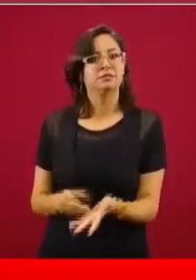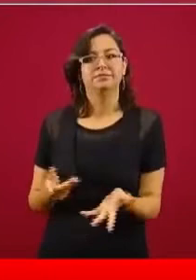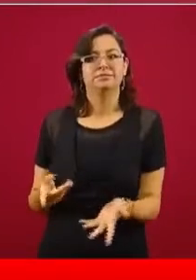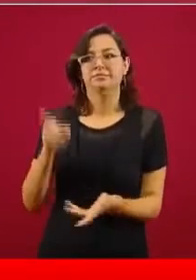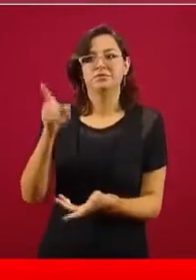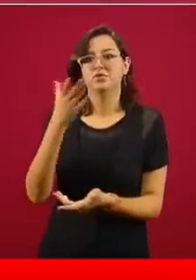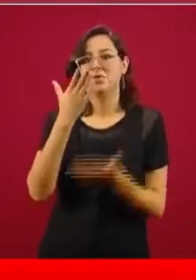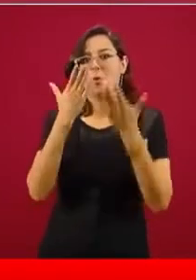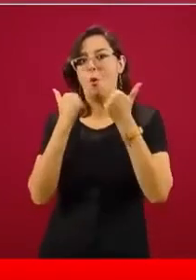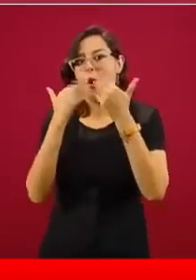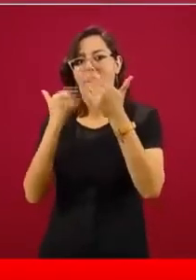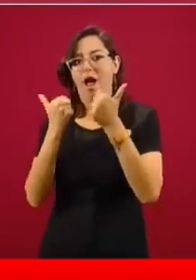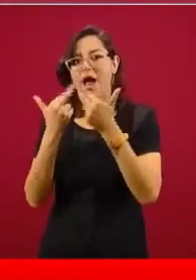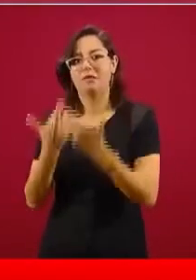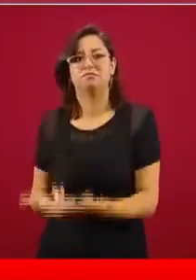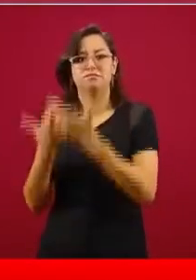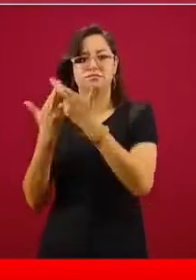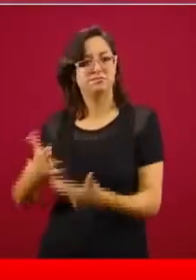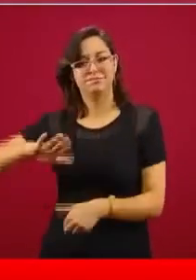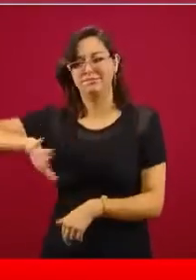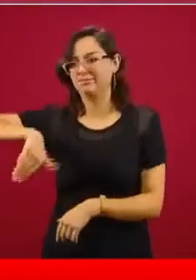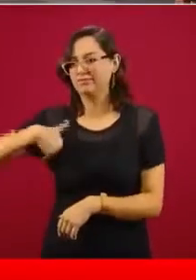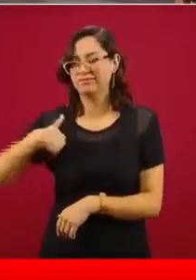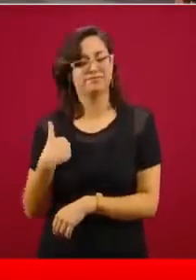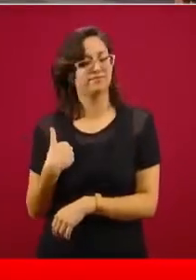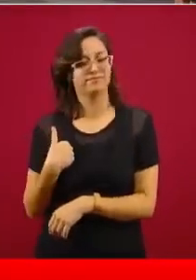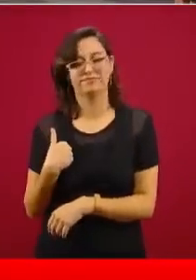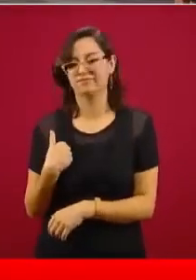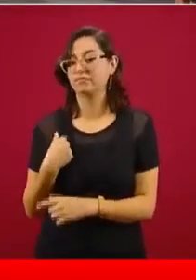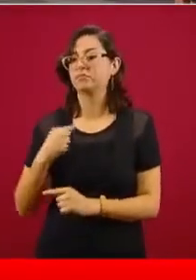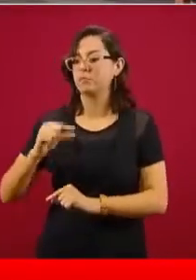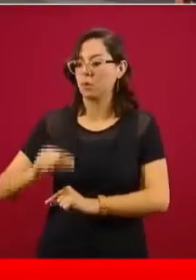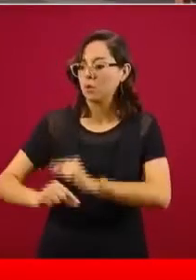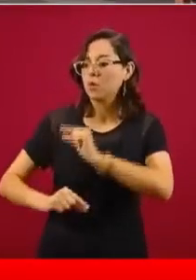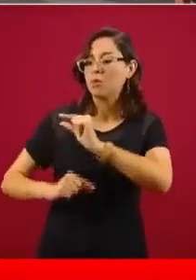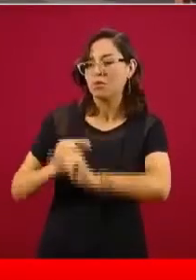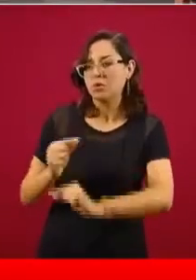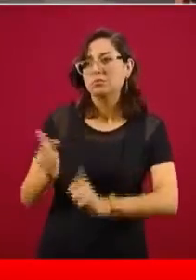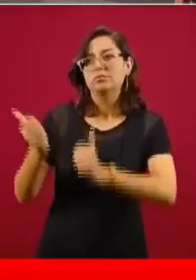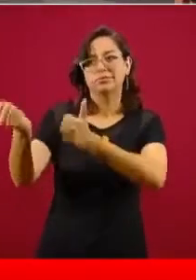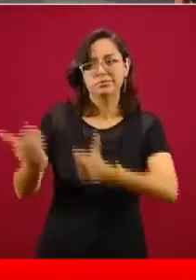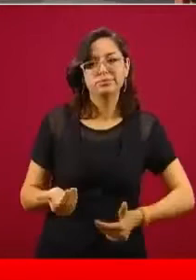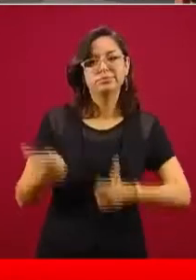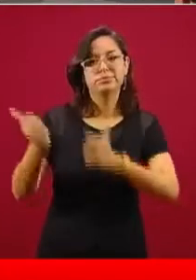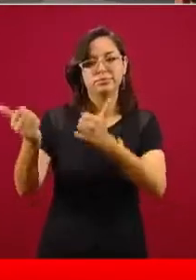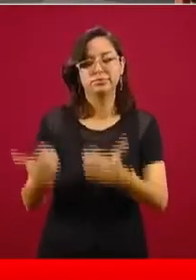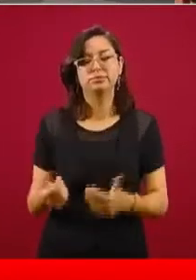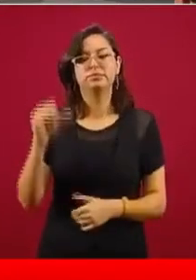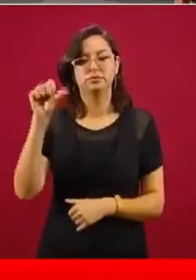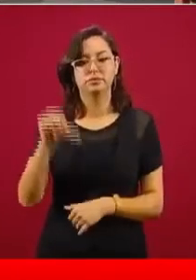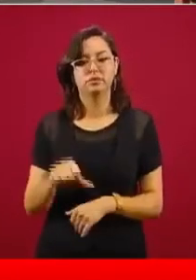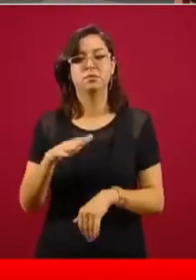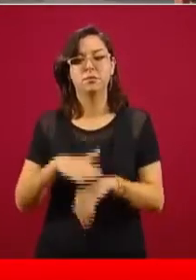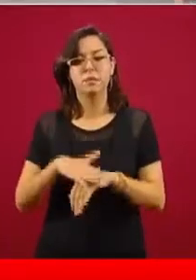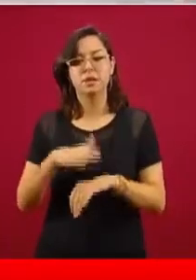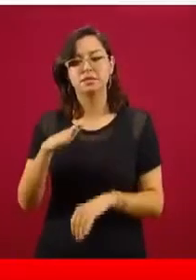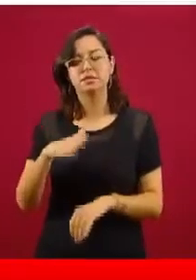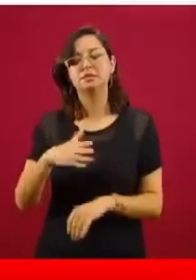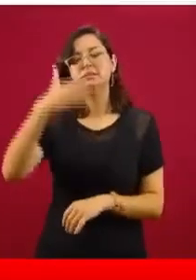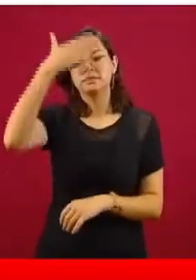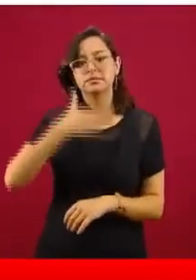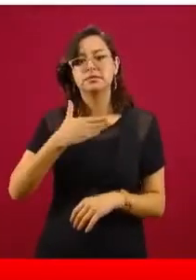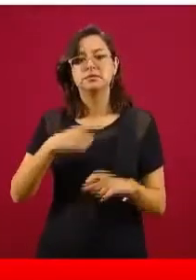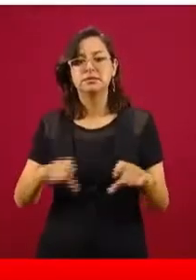en función de la capacidad de producción. El día de hoy se reciben más caretas protectoras y